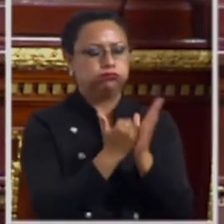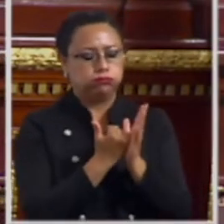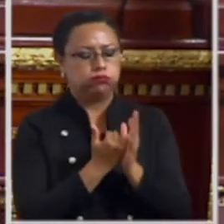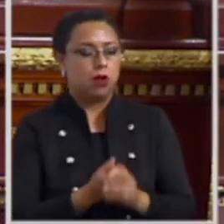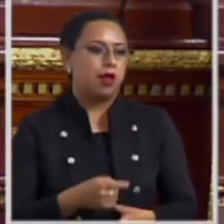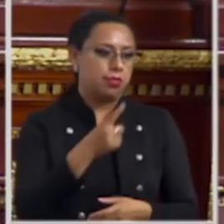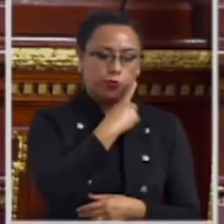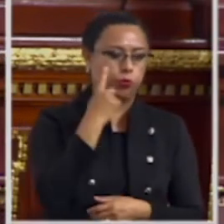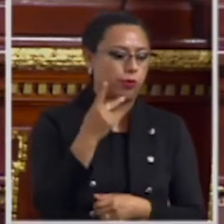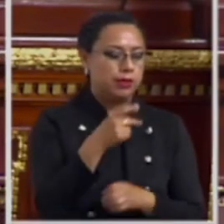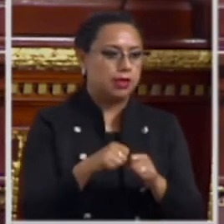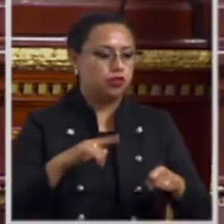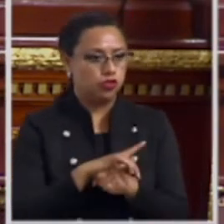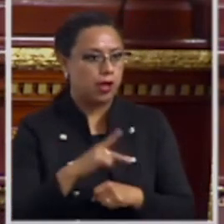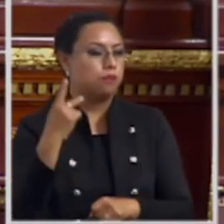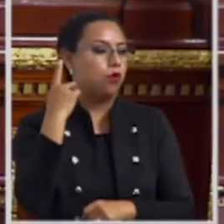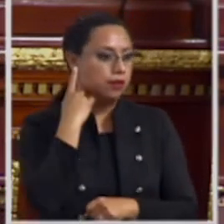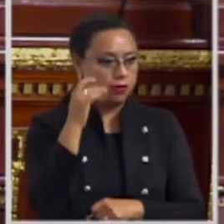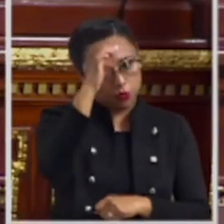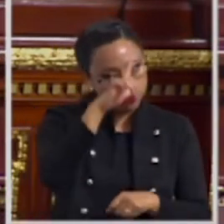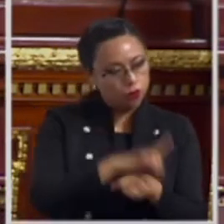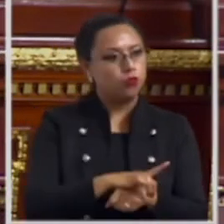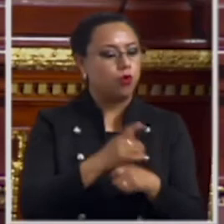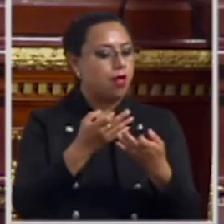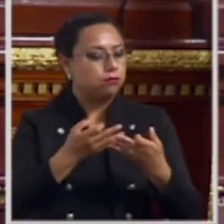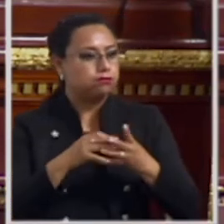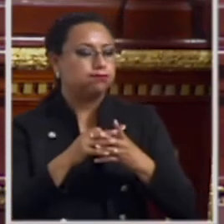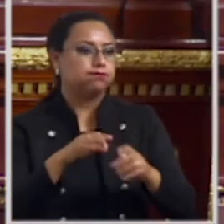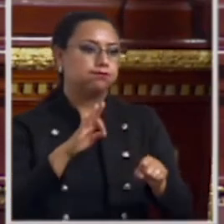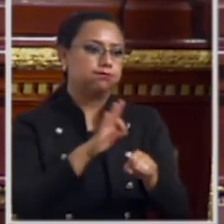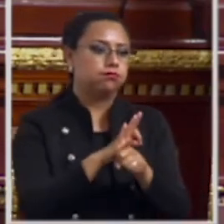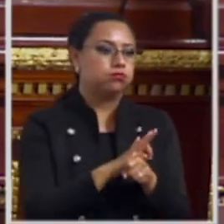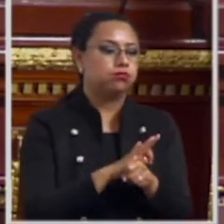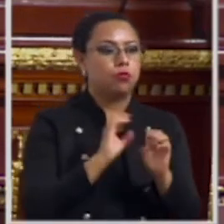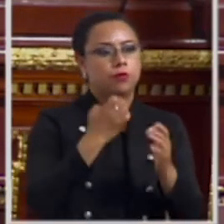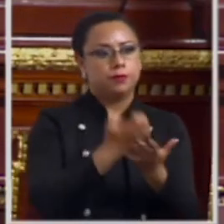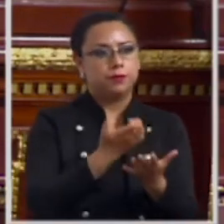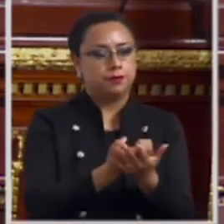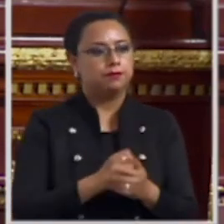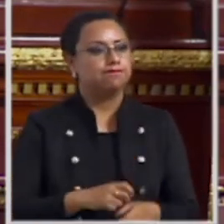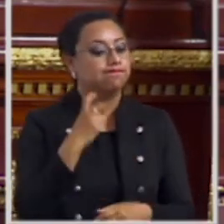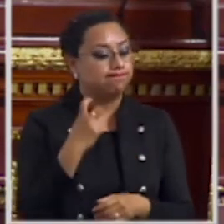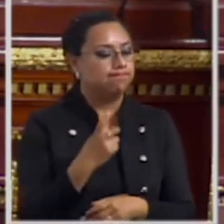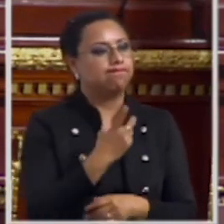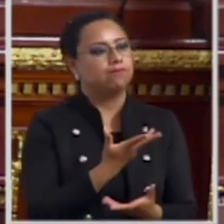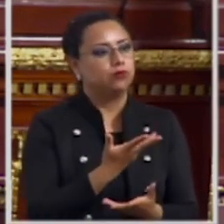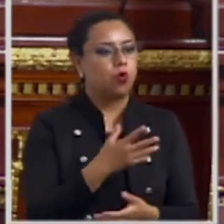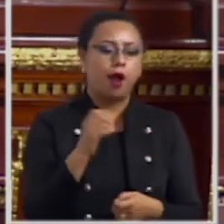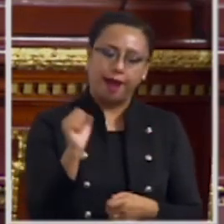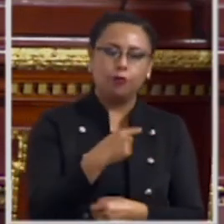el punto de vista social, político, cultural, ambiental y económico. Esta es una deuda. Es cuanto,